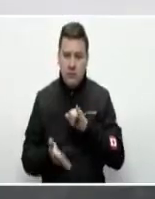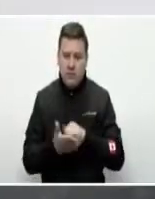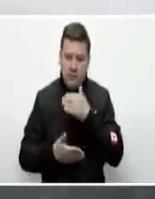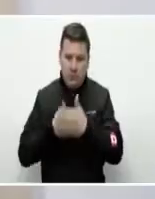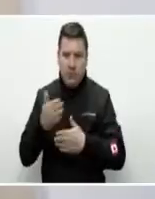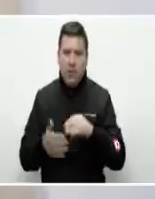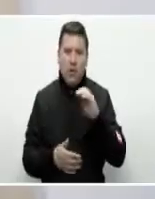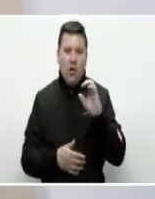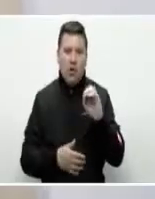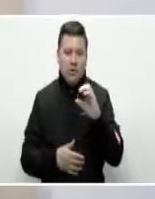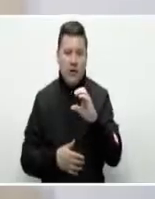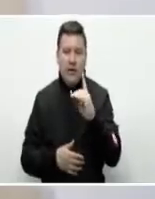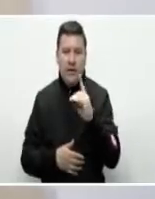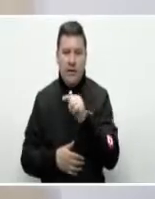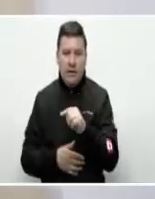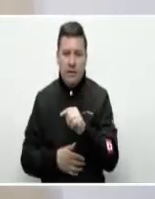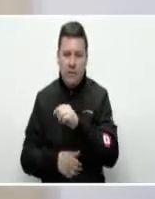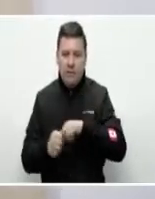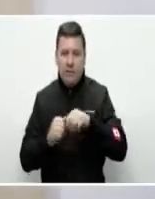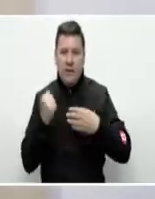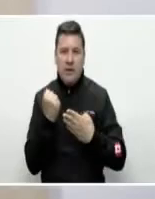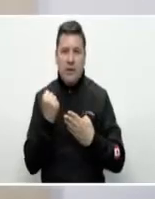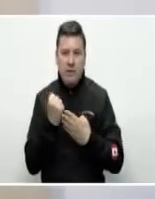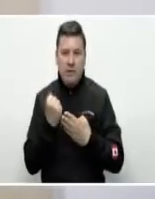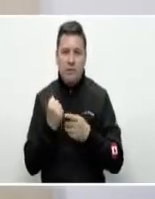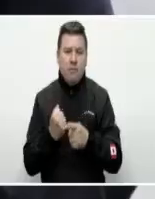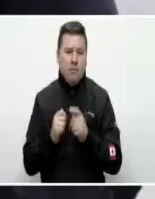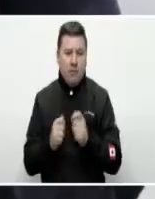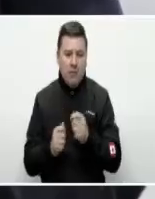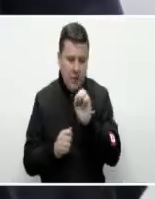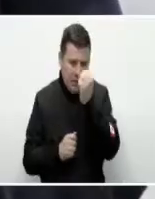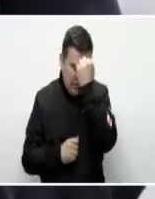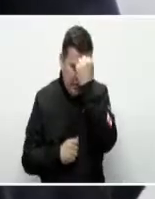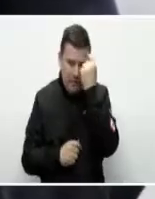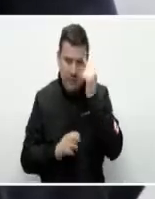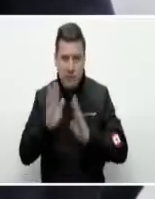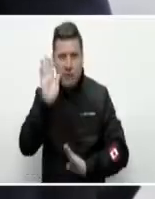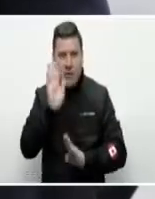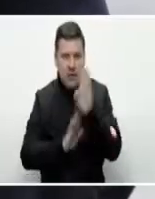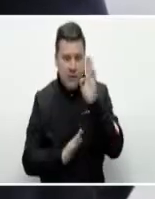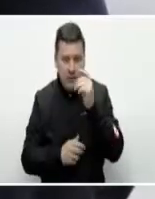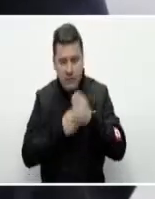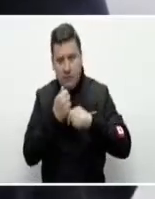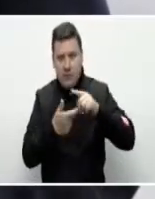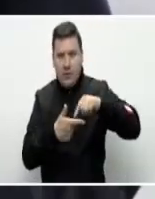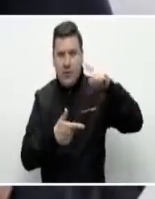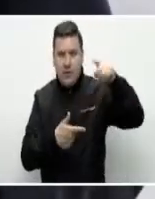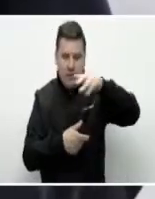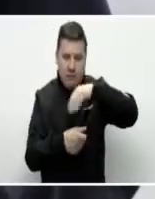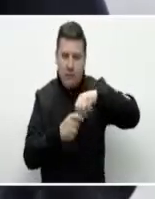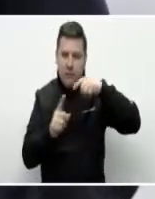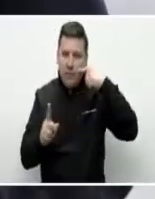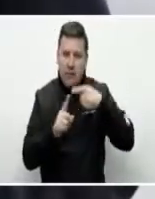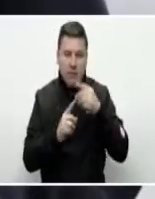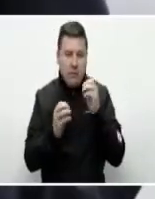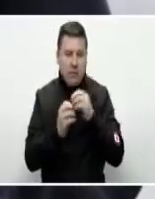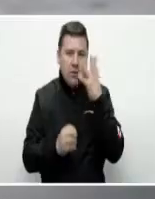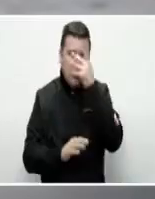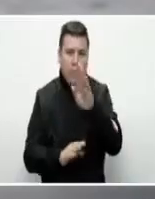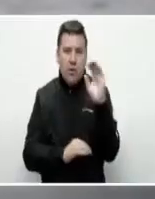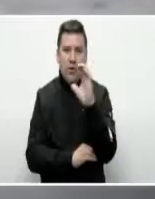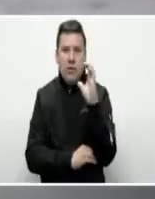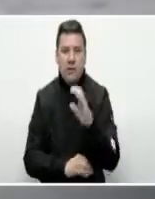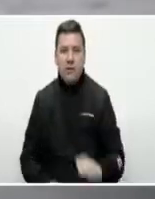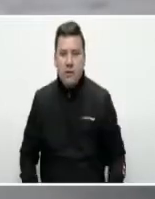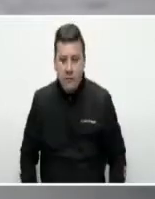OCDE ha señalado al SENA como un pilar para el desarrollo y crecimiento económico de este bello país, Colombia.